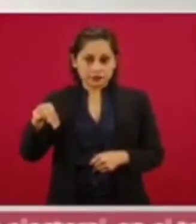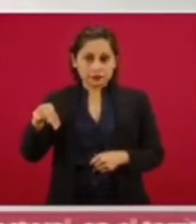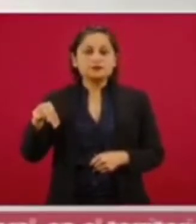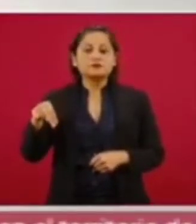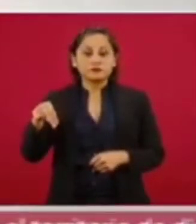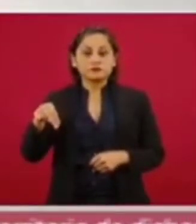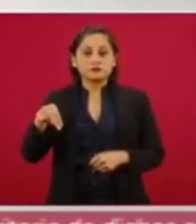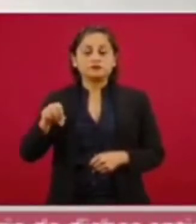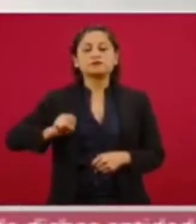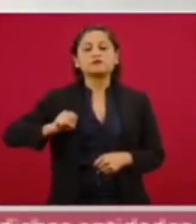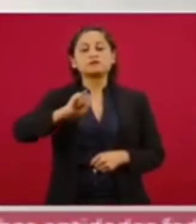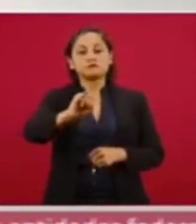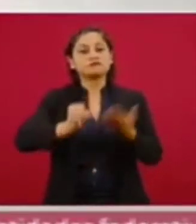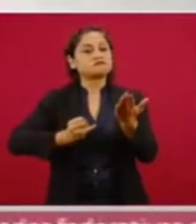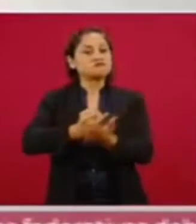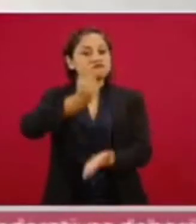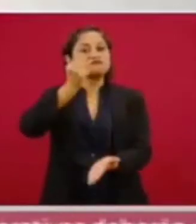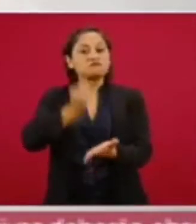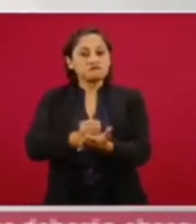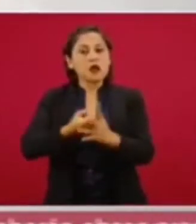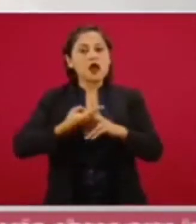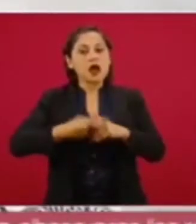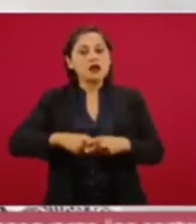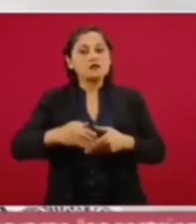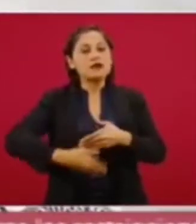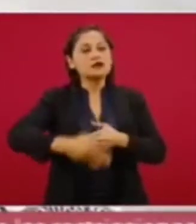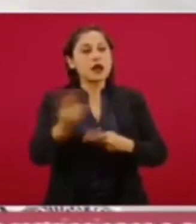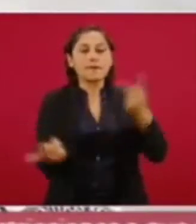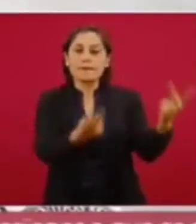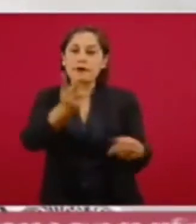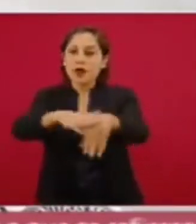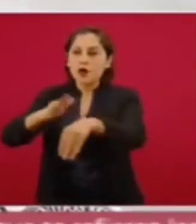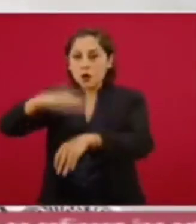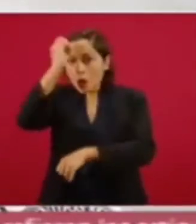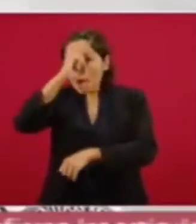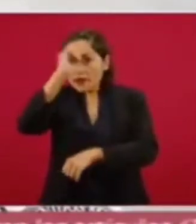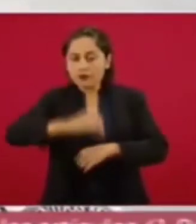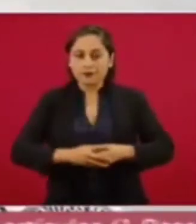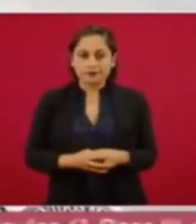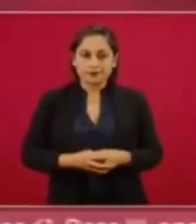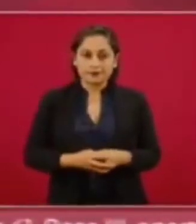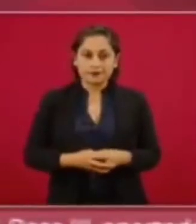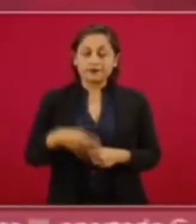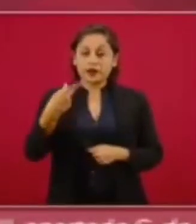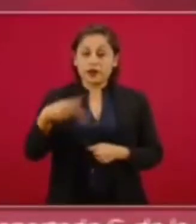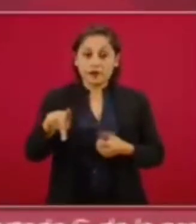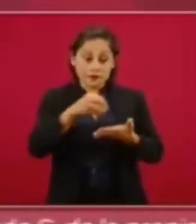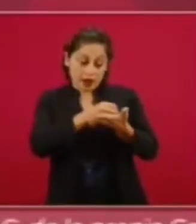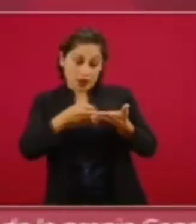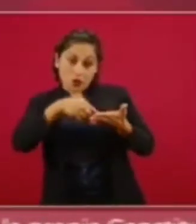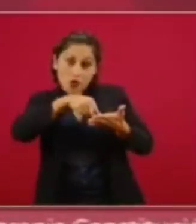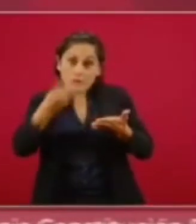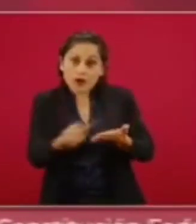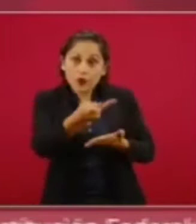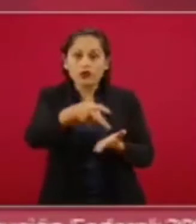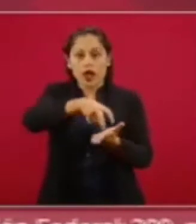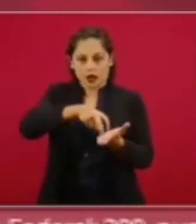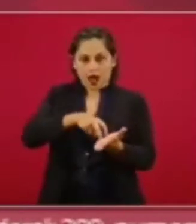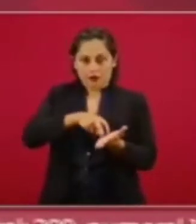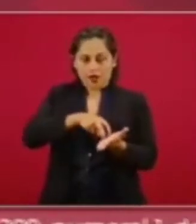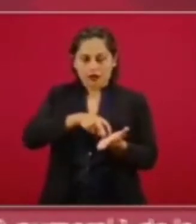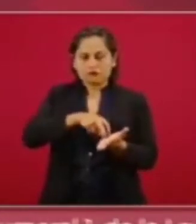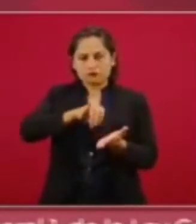aprobó que se lleve a cabo esta consulta, se cambió la pregunta, es otra, pero